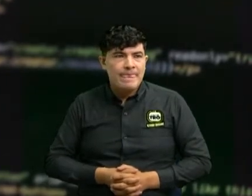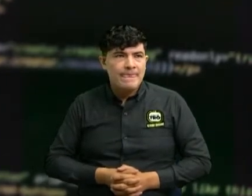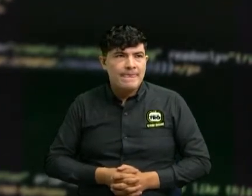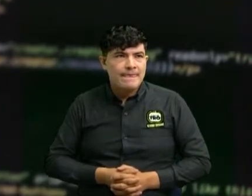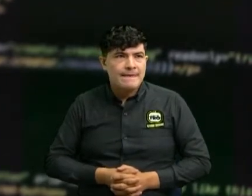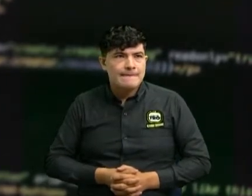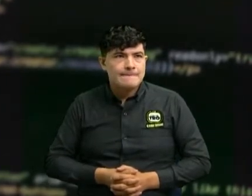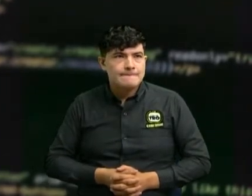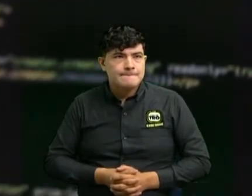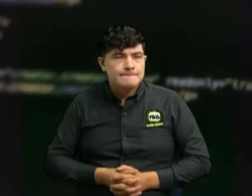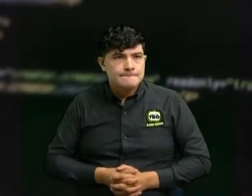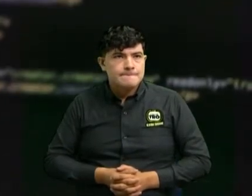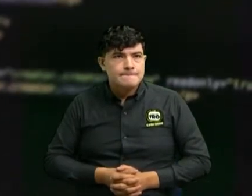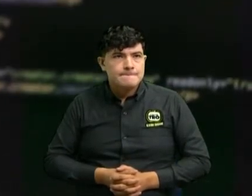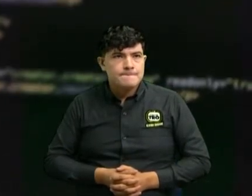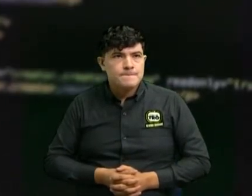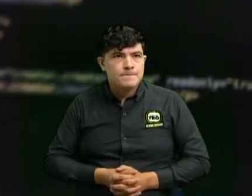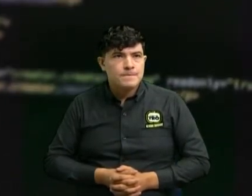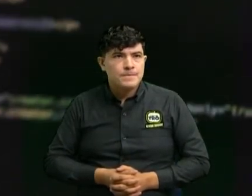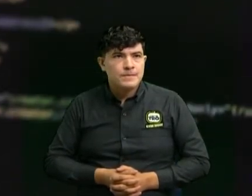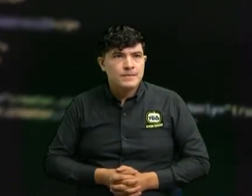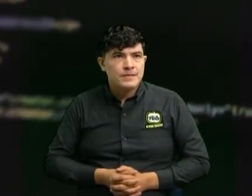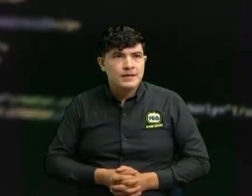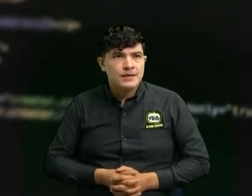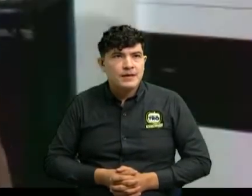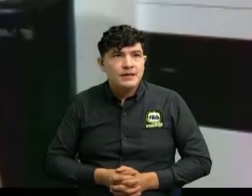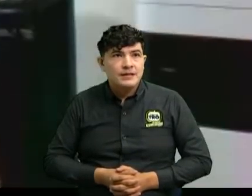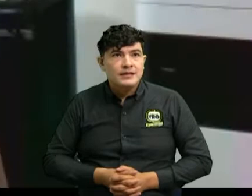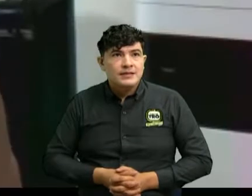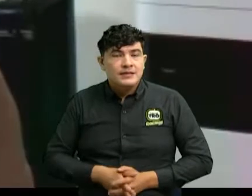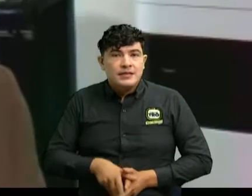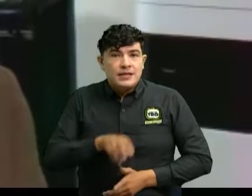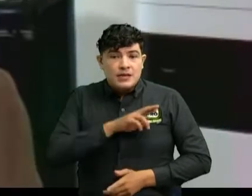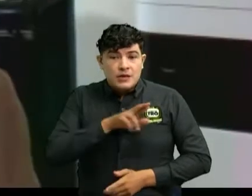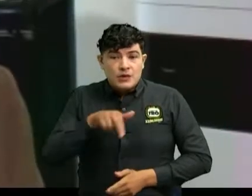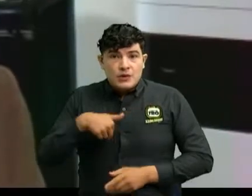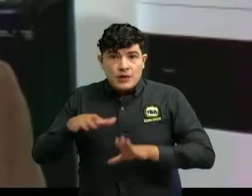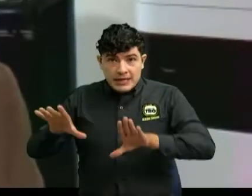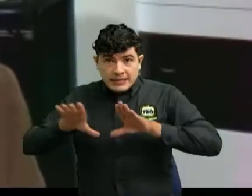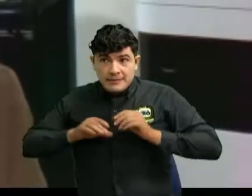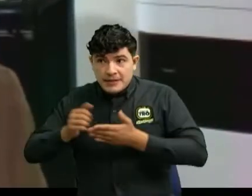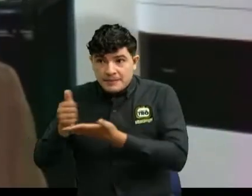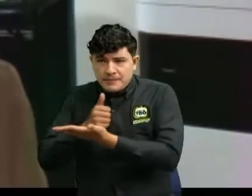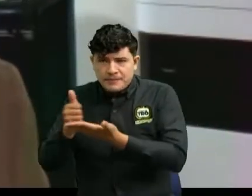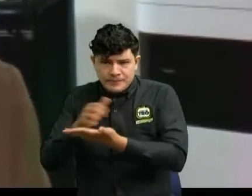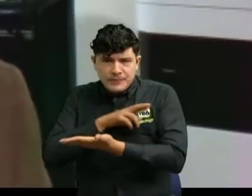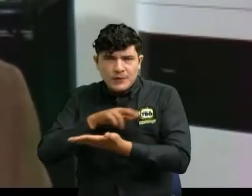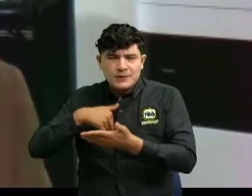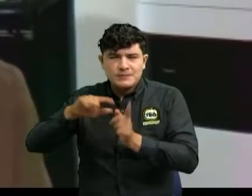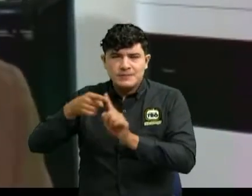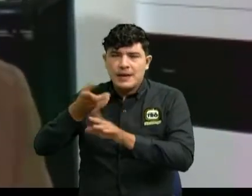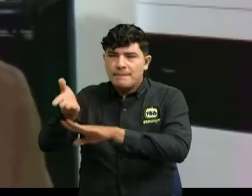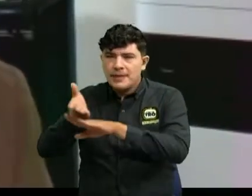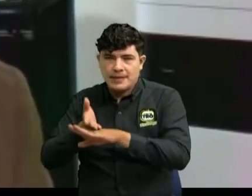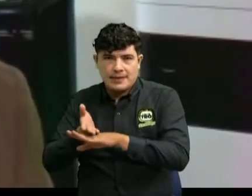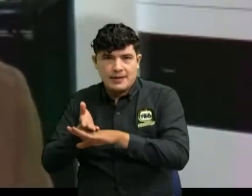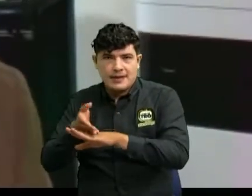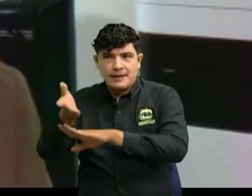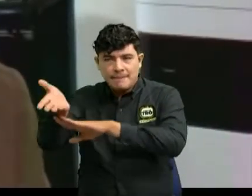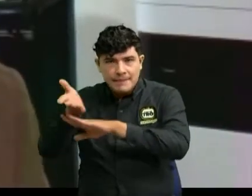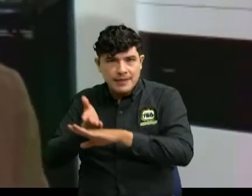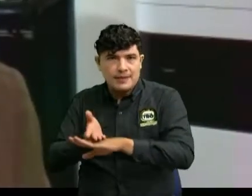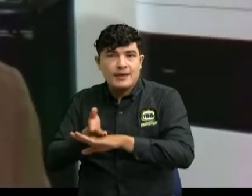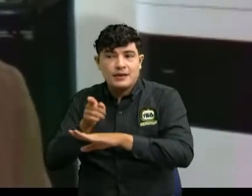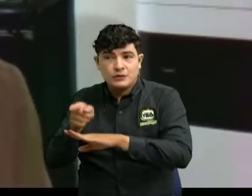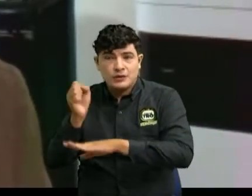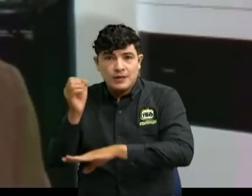Claramente, cuando tomamos un crédito, nosotros debemos solicitarle al banco el plan de amortización, el plan